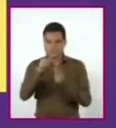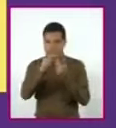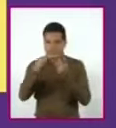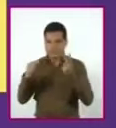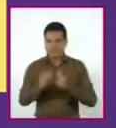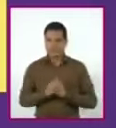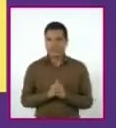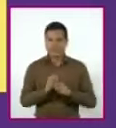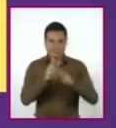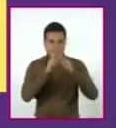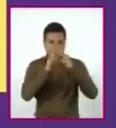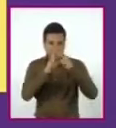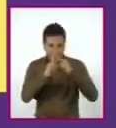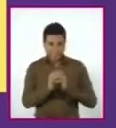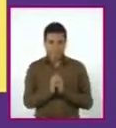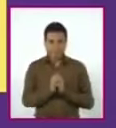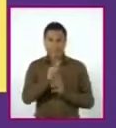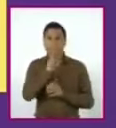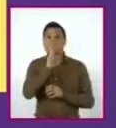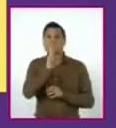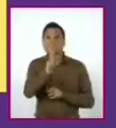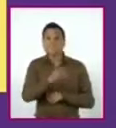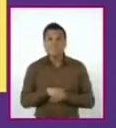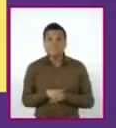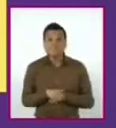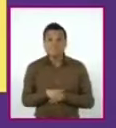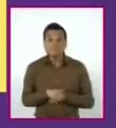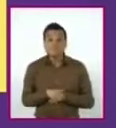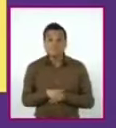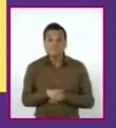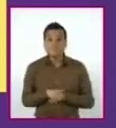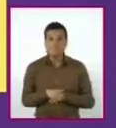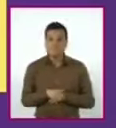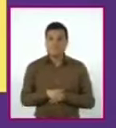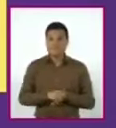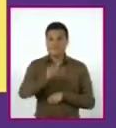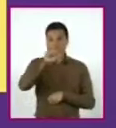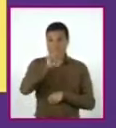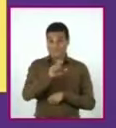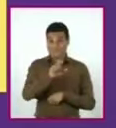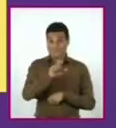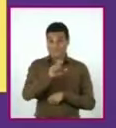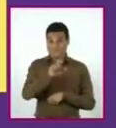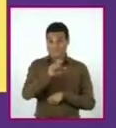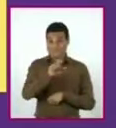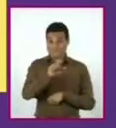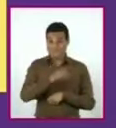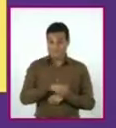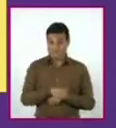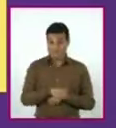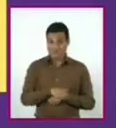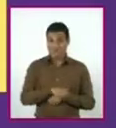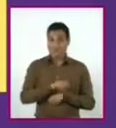a 16. Con lo que nos quedará la solución de x igual a más menos 4.